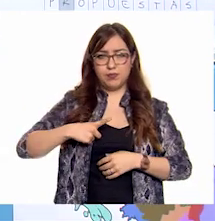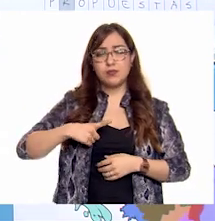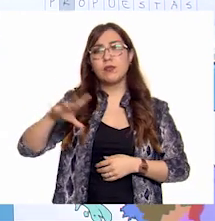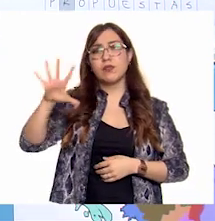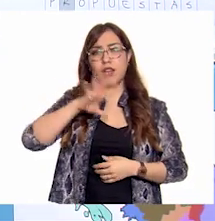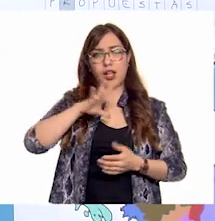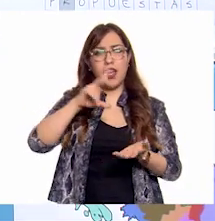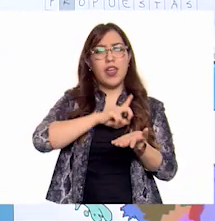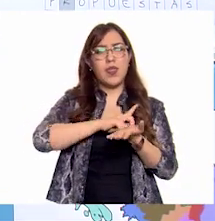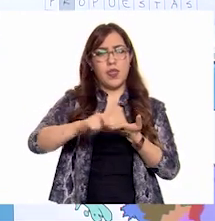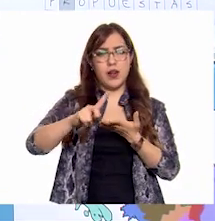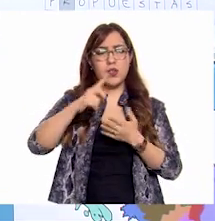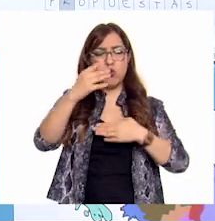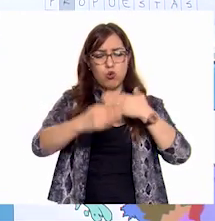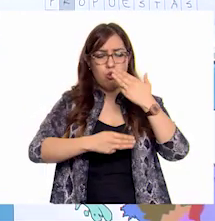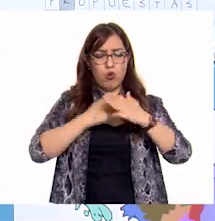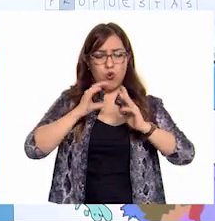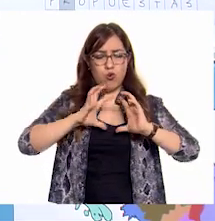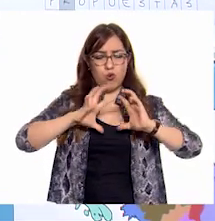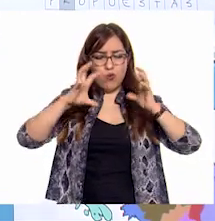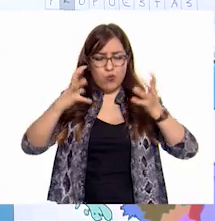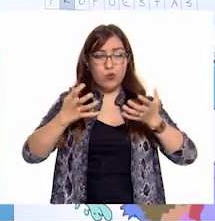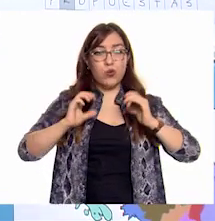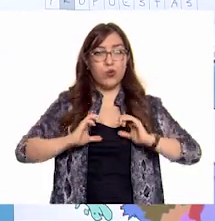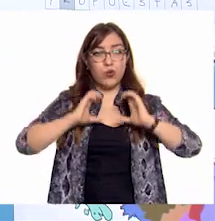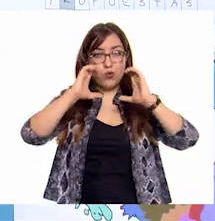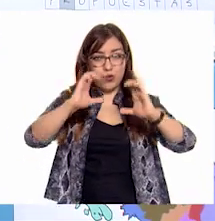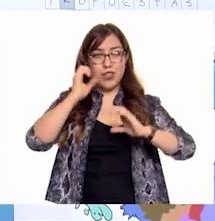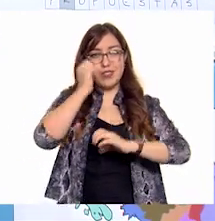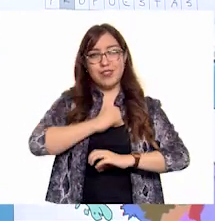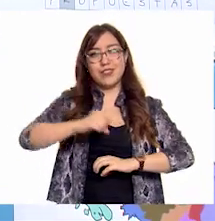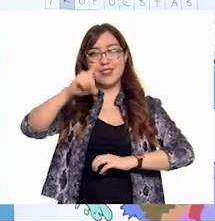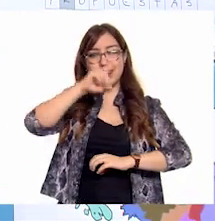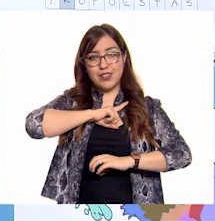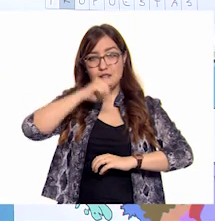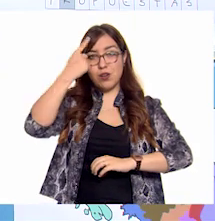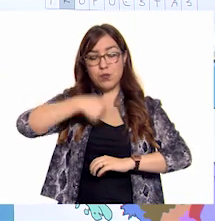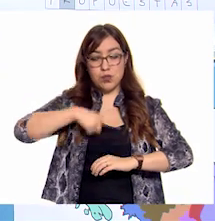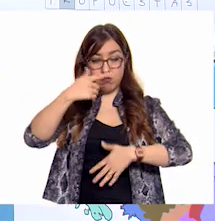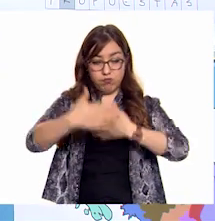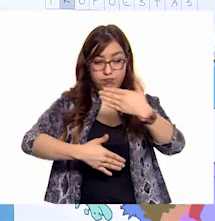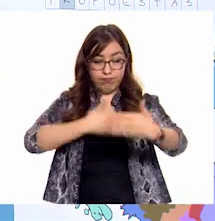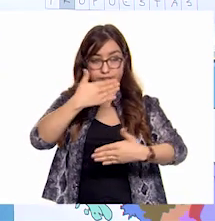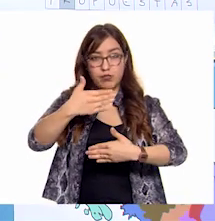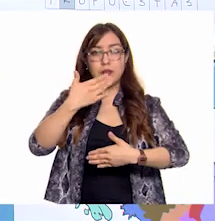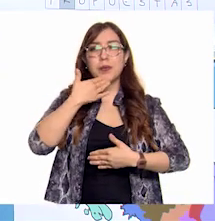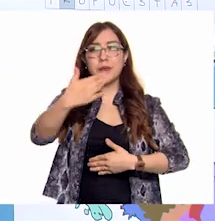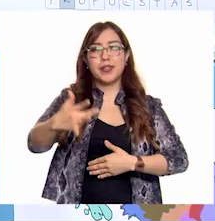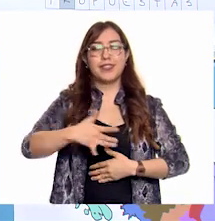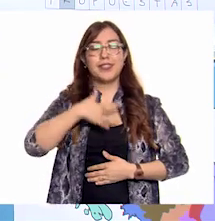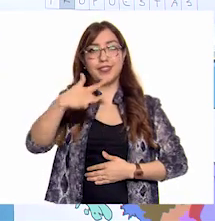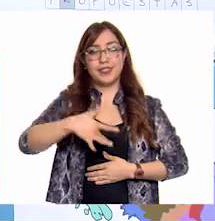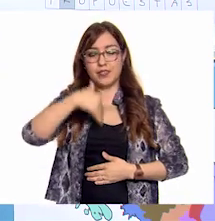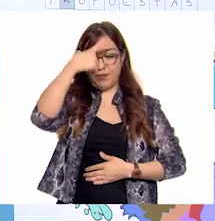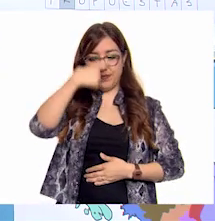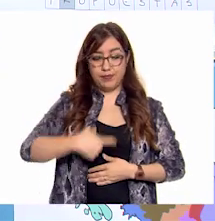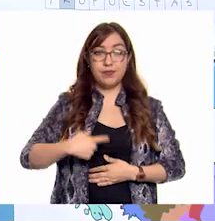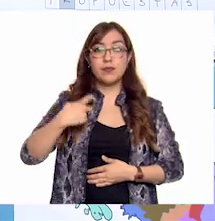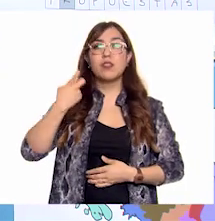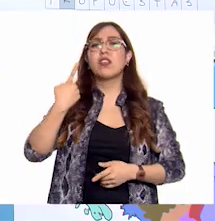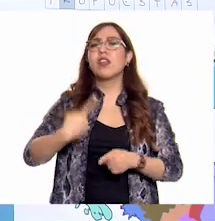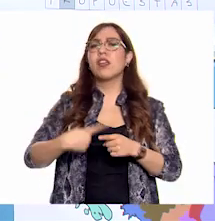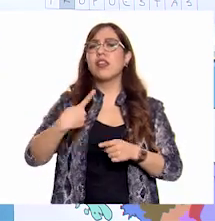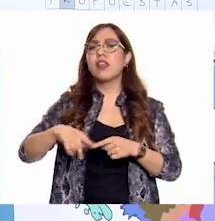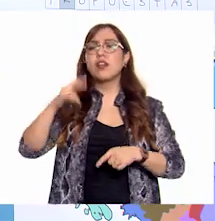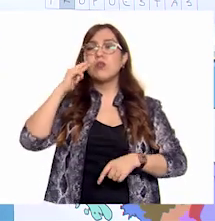medio ambiente Sano Y ecológicamente equilibrado Para nuestro desarrollo Bienestar Y corresponde al Estado Garantizar este derecho